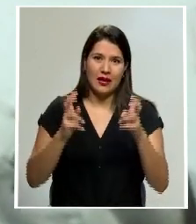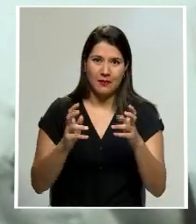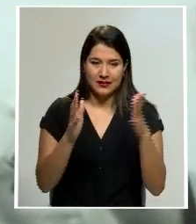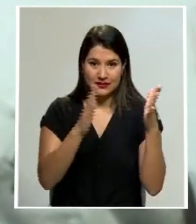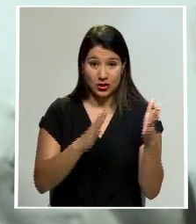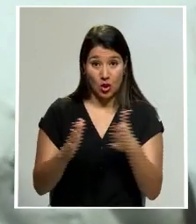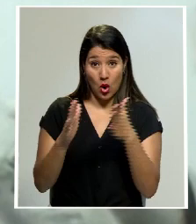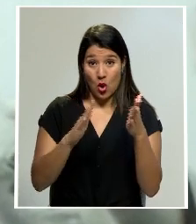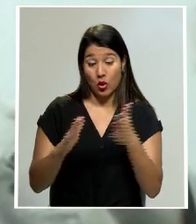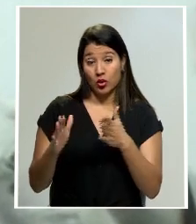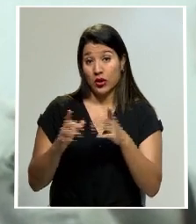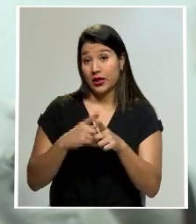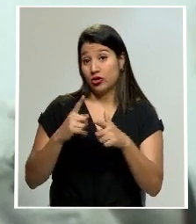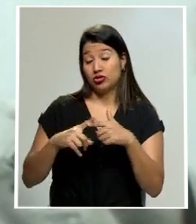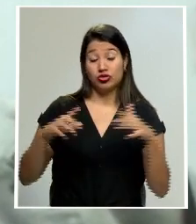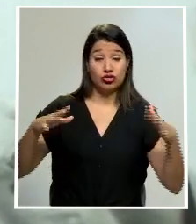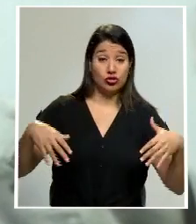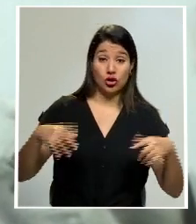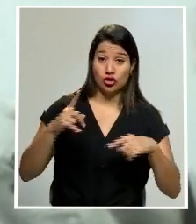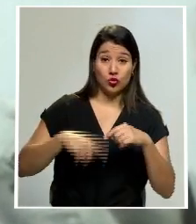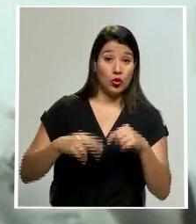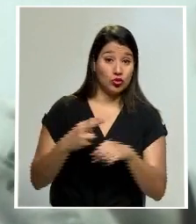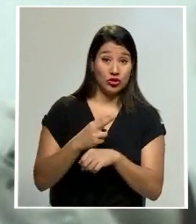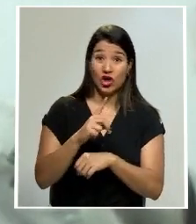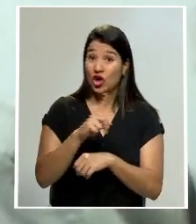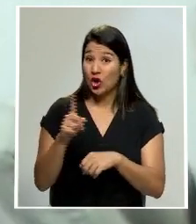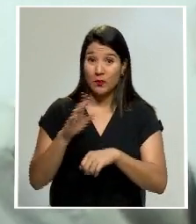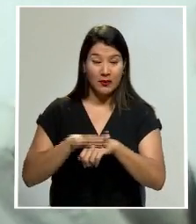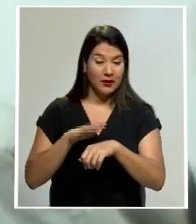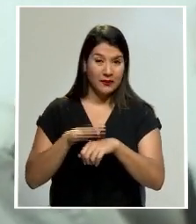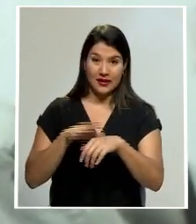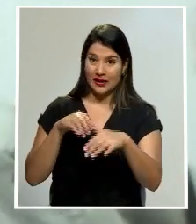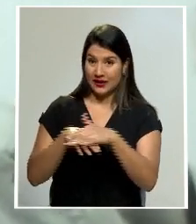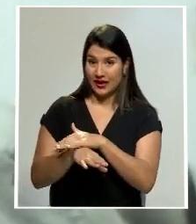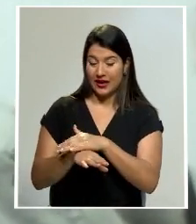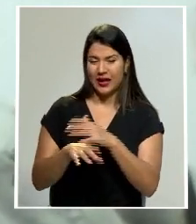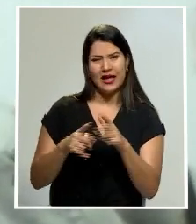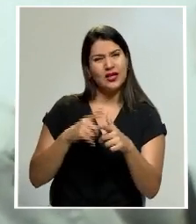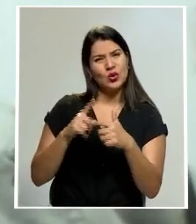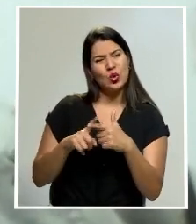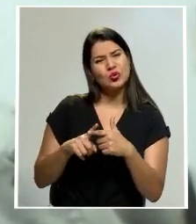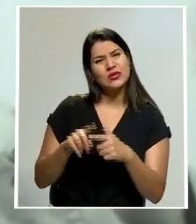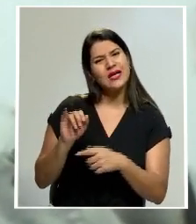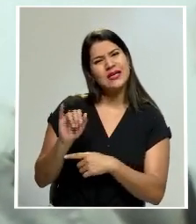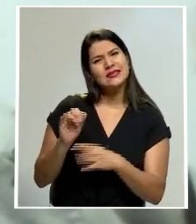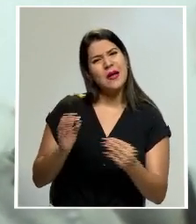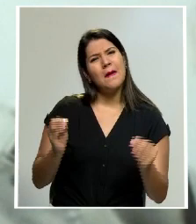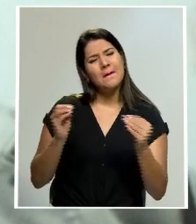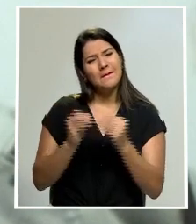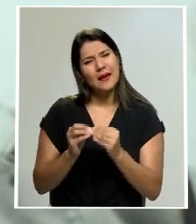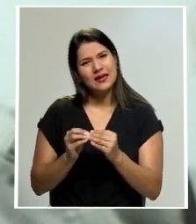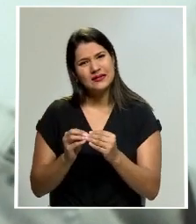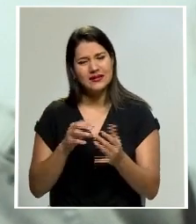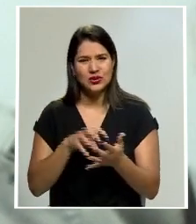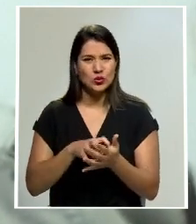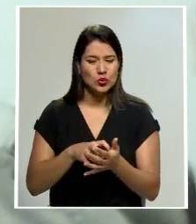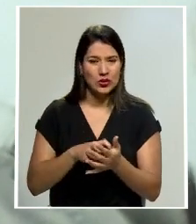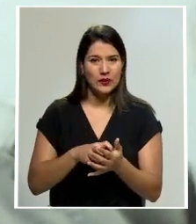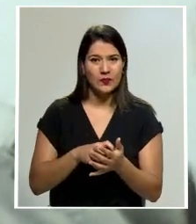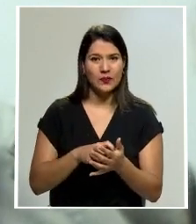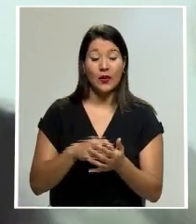siquiera hacer uso ni se permite ingresar, lo cual genera mucho más incertidumbre y duda